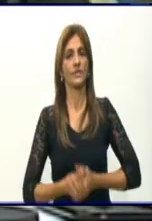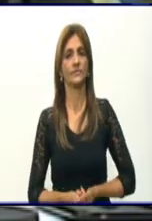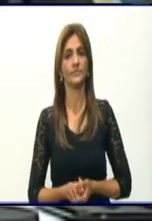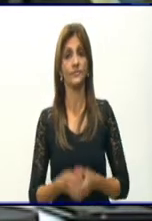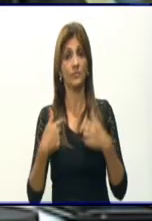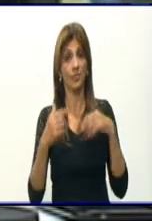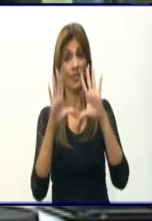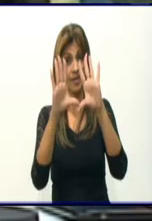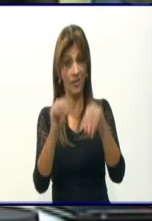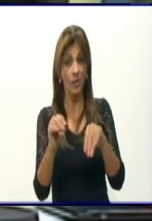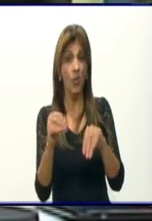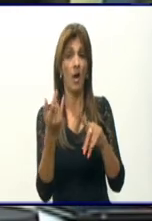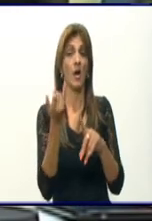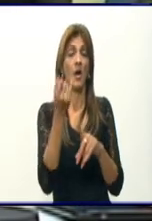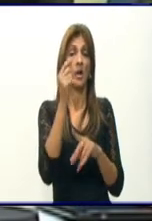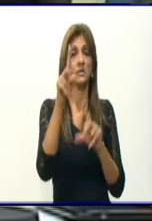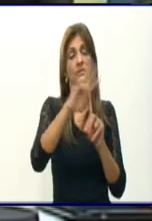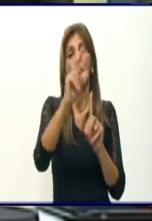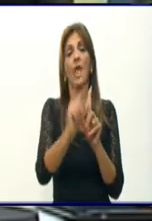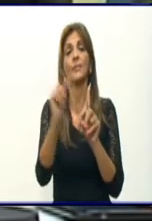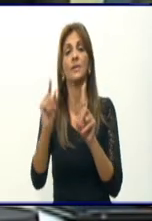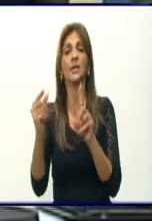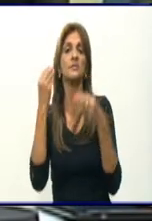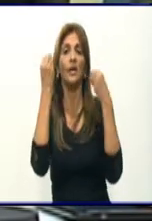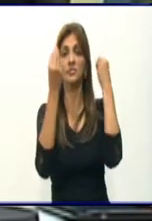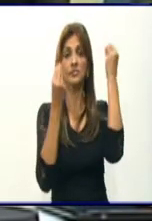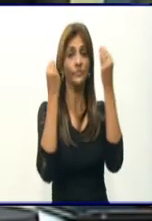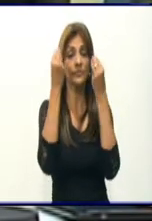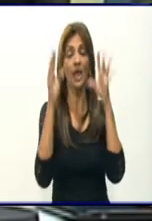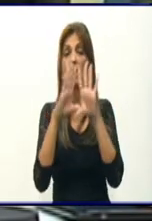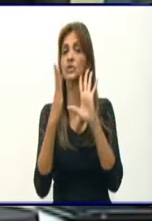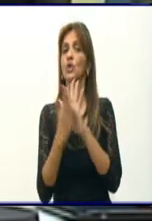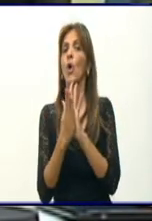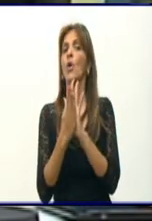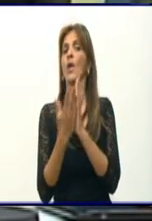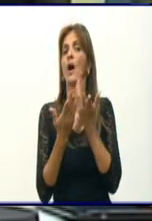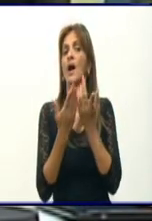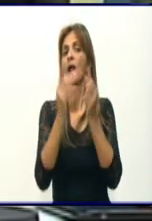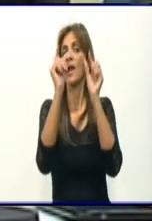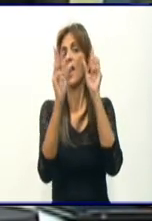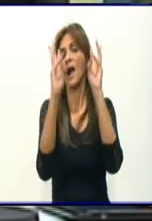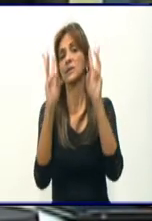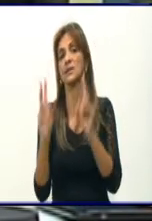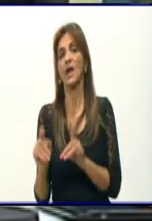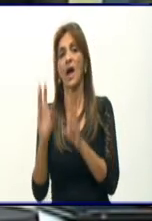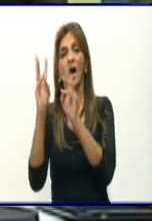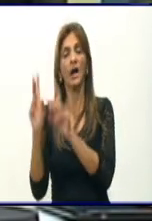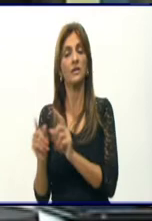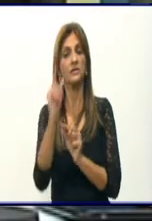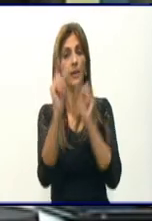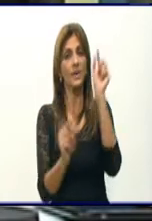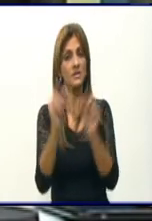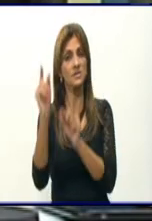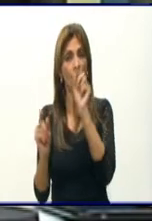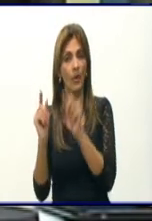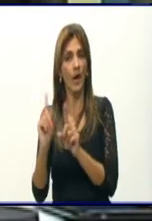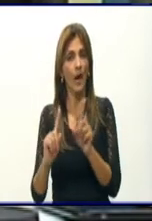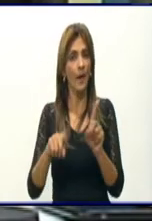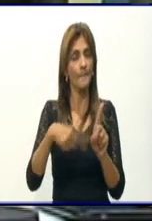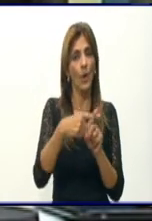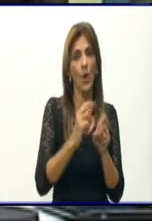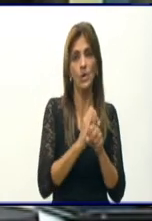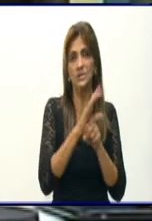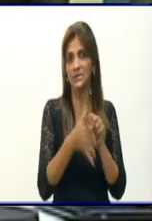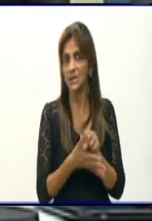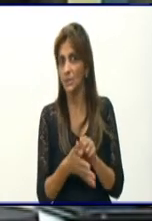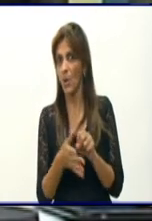televidentes a reflexionar en todas estas cifras que la doctora diariamente da a conocer en nuestro programa. No son solo cifras,